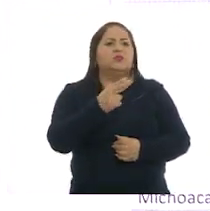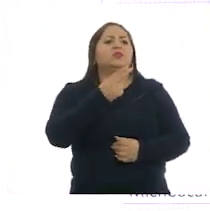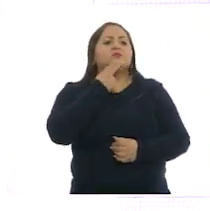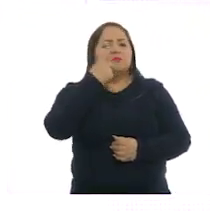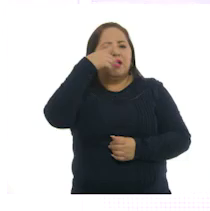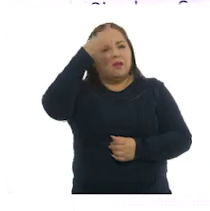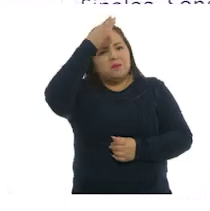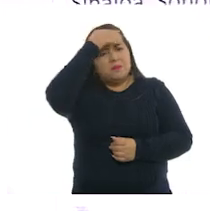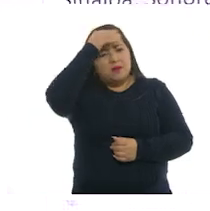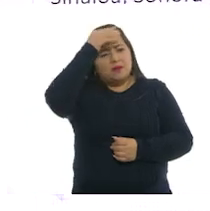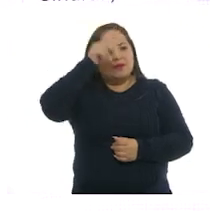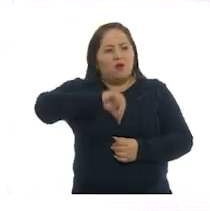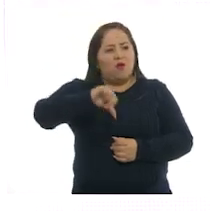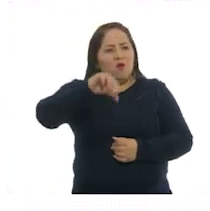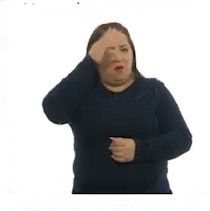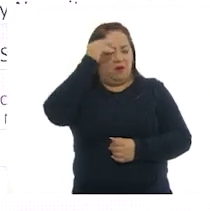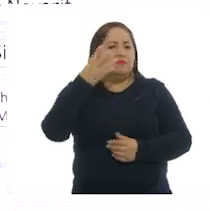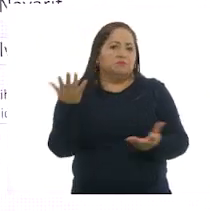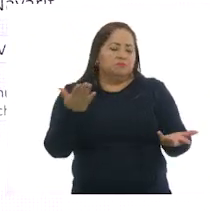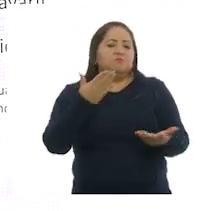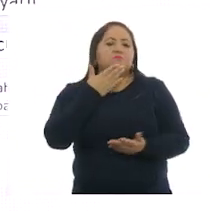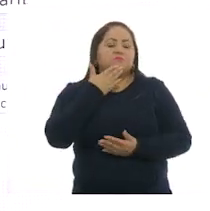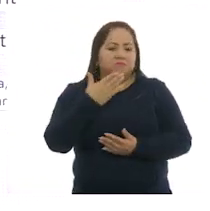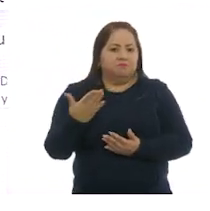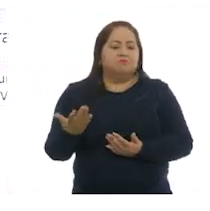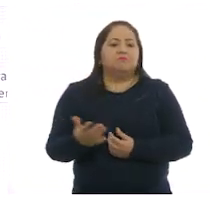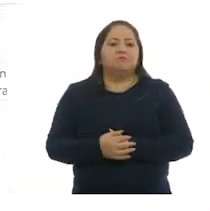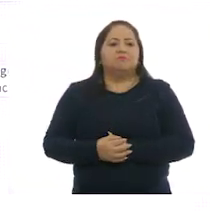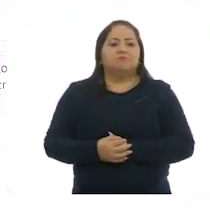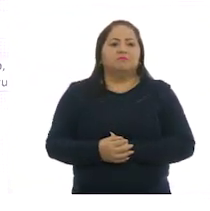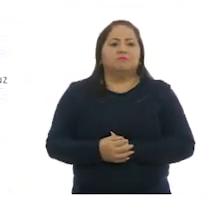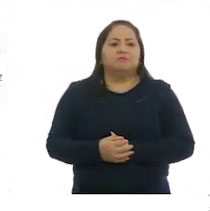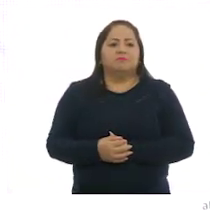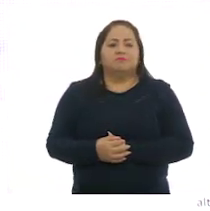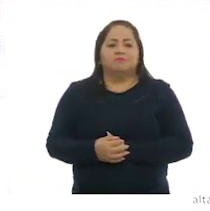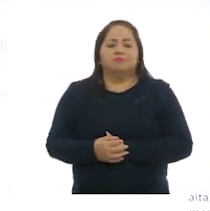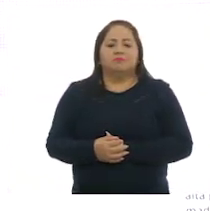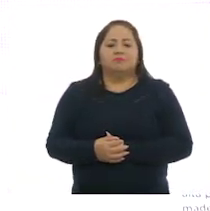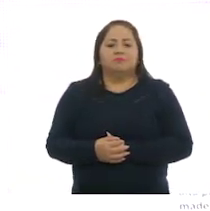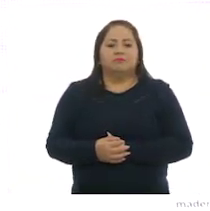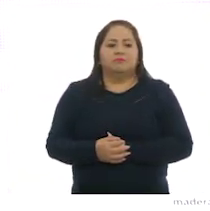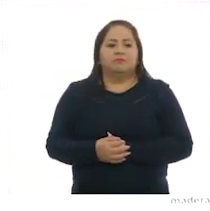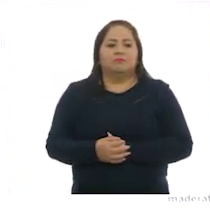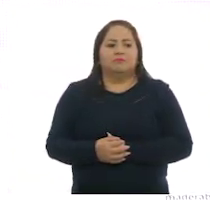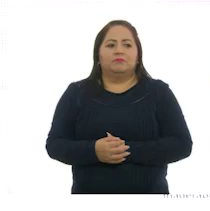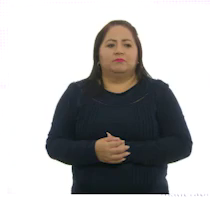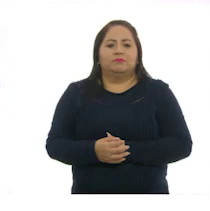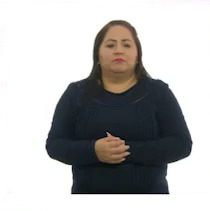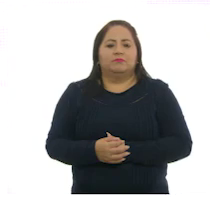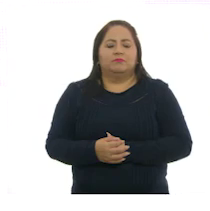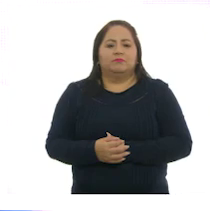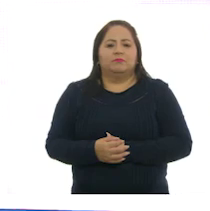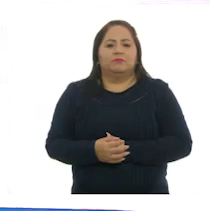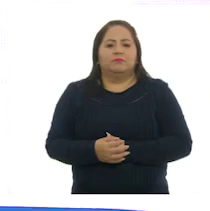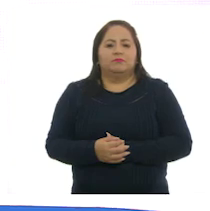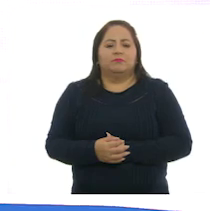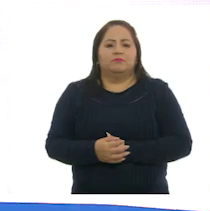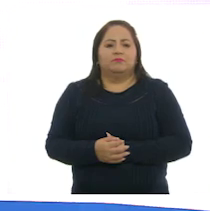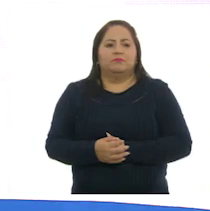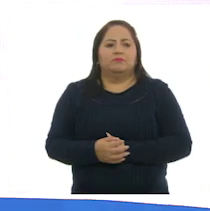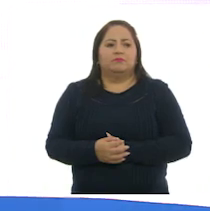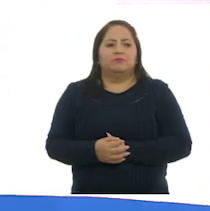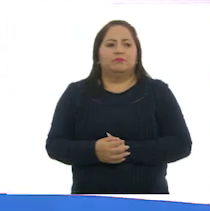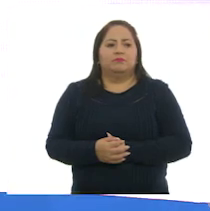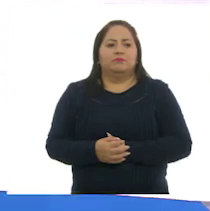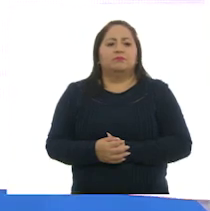repaso para consolidar lo que hemos aprendido. Así que comenzamos. Claro que sí. Manos a la obra entonces, Larisa. A ver,